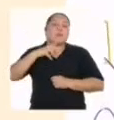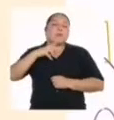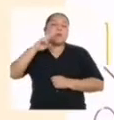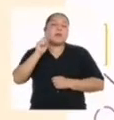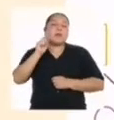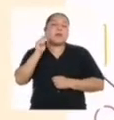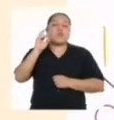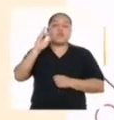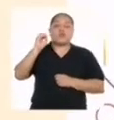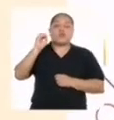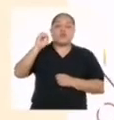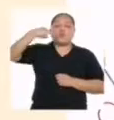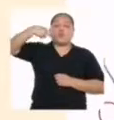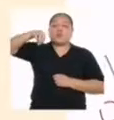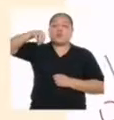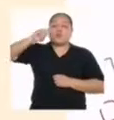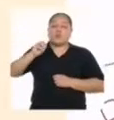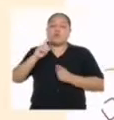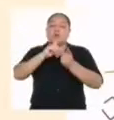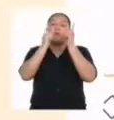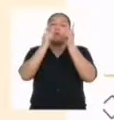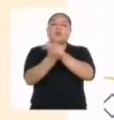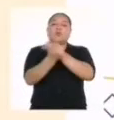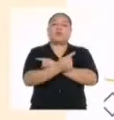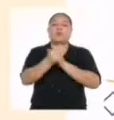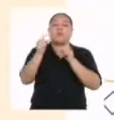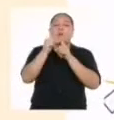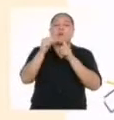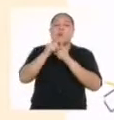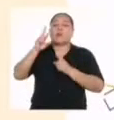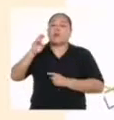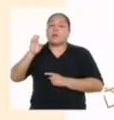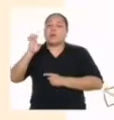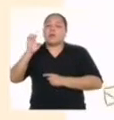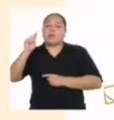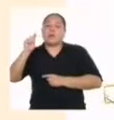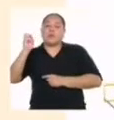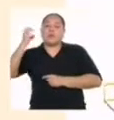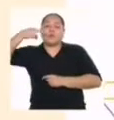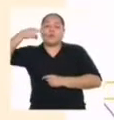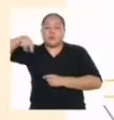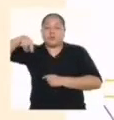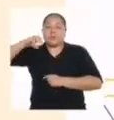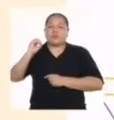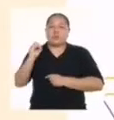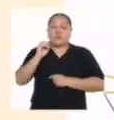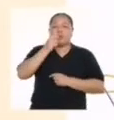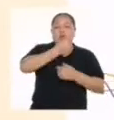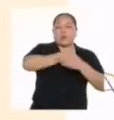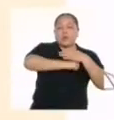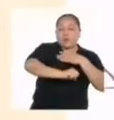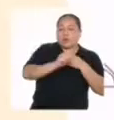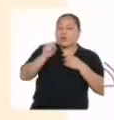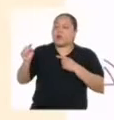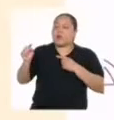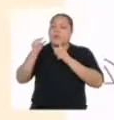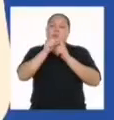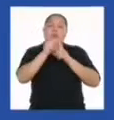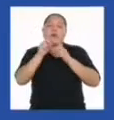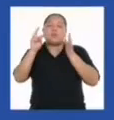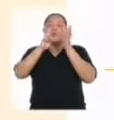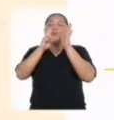hija. Allí los encontramos frente a una metáfora, porque retoño e hijo se utilizan como palabras de significados semejantes.